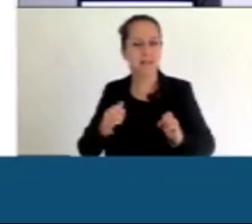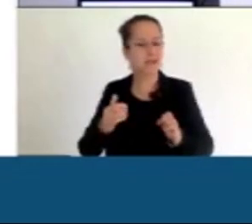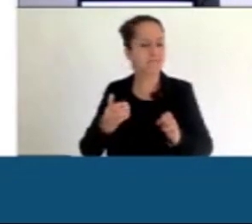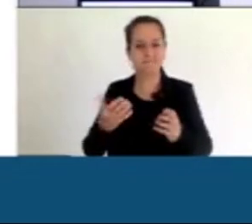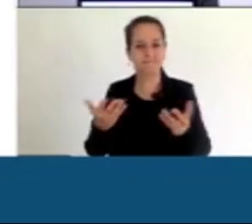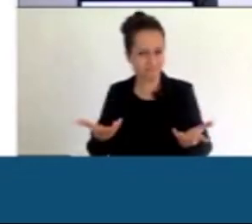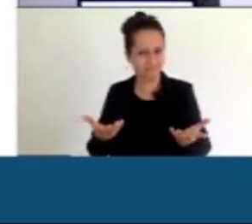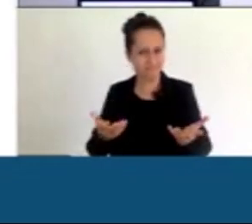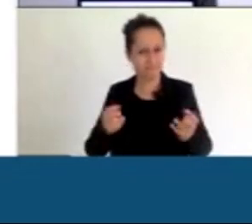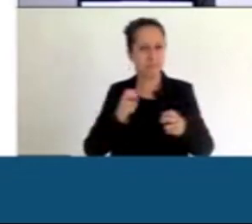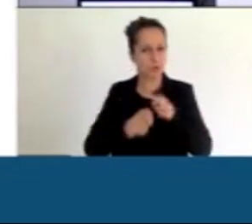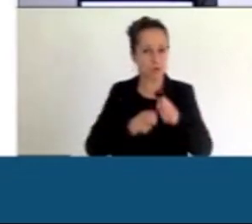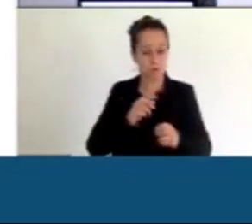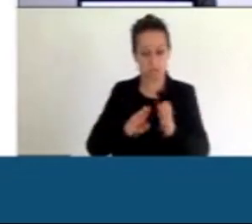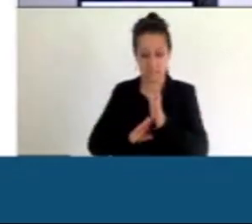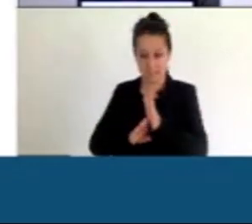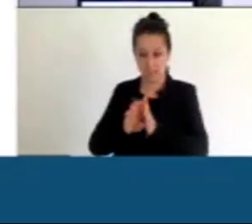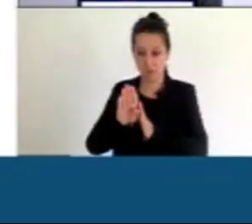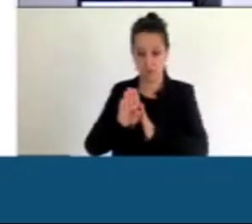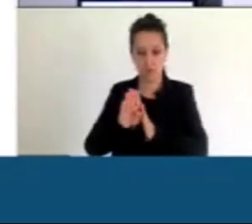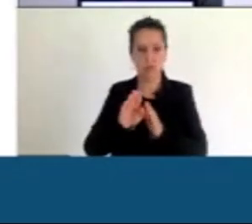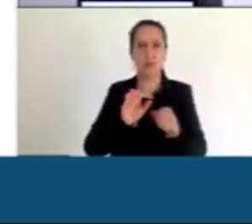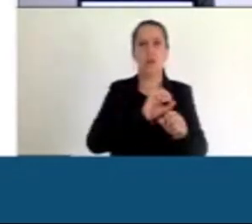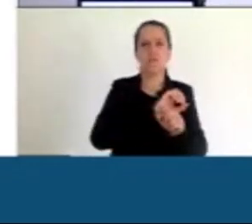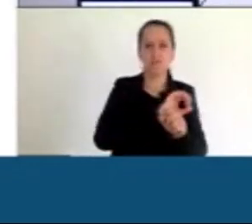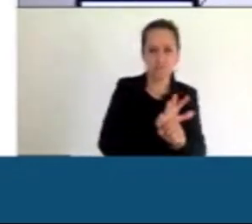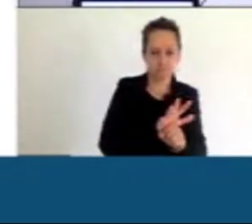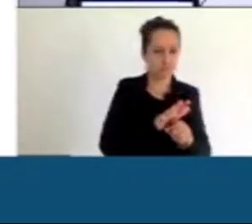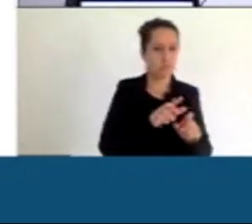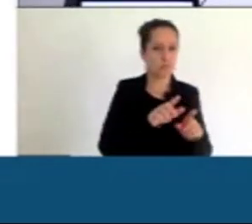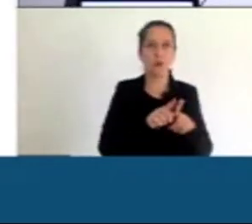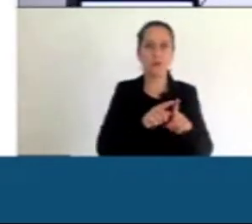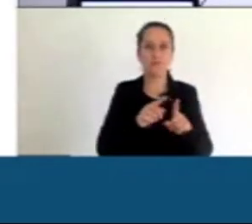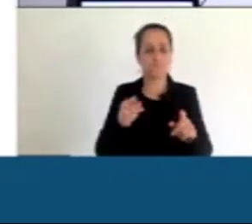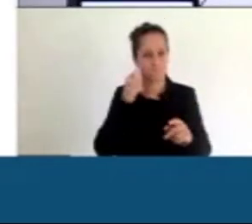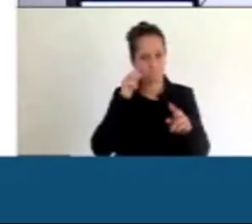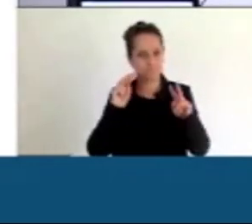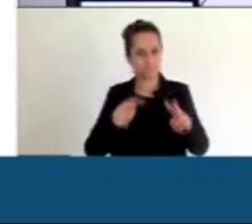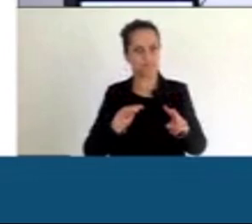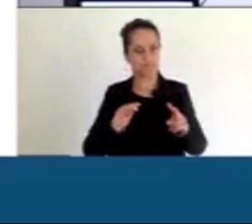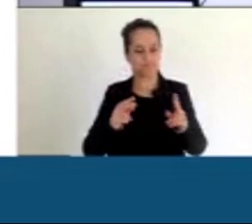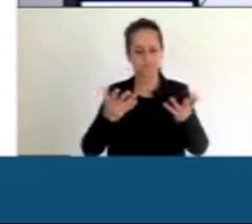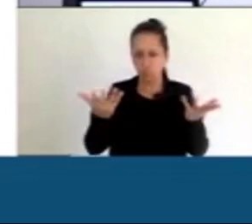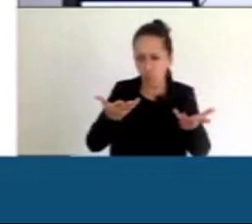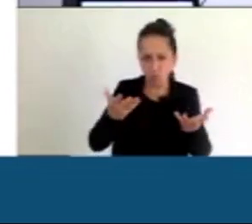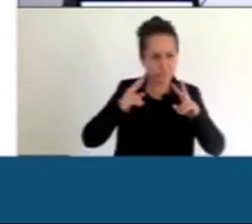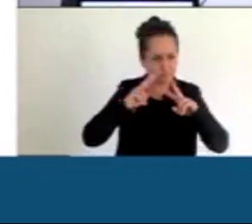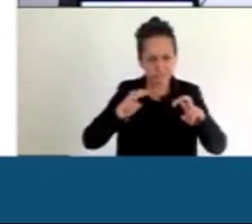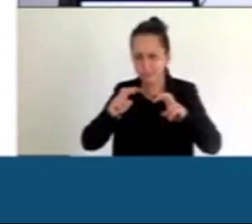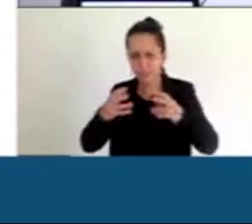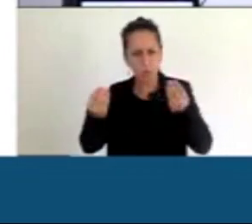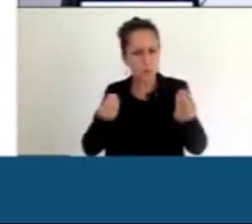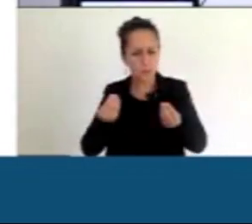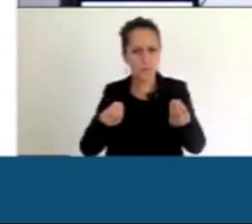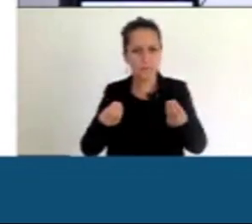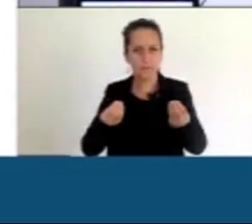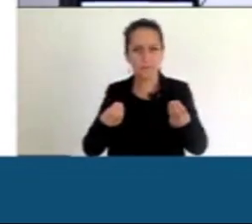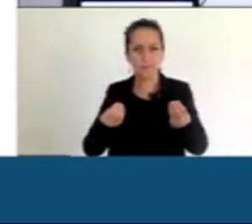trácate, la pandemia lo refuerza a todos los indicadores. Crecimos, pero vamos a volver al mismo plató que teníamos antes. La desocupación